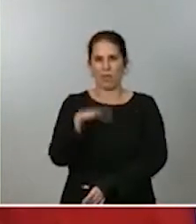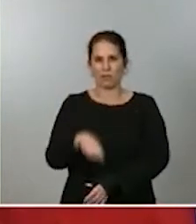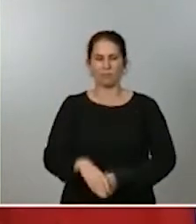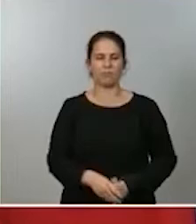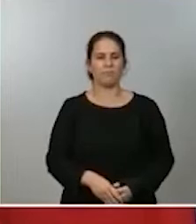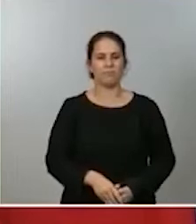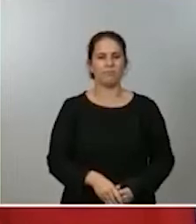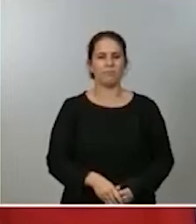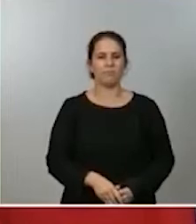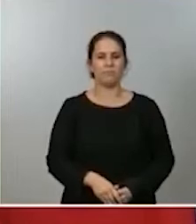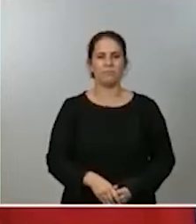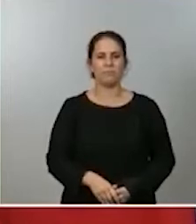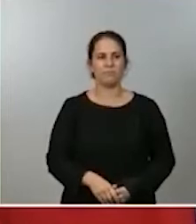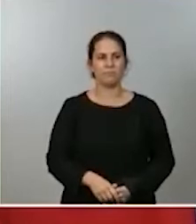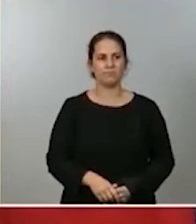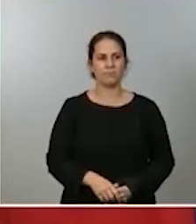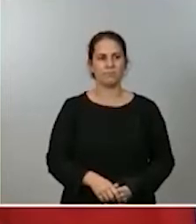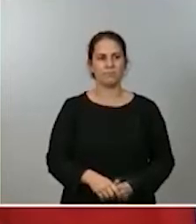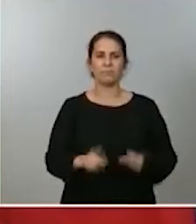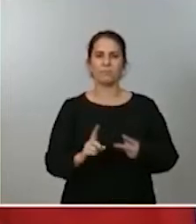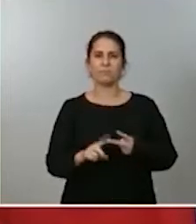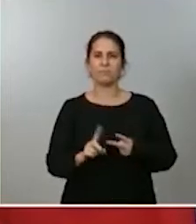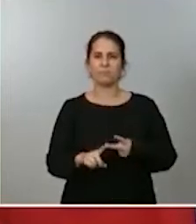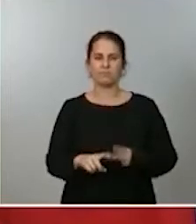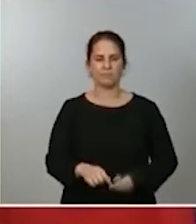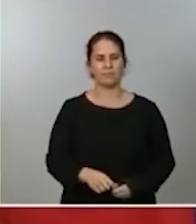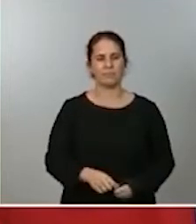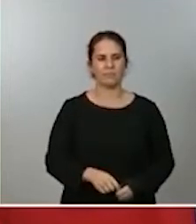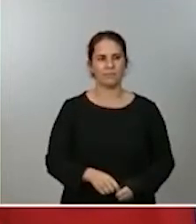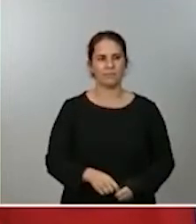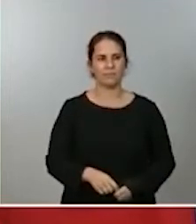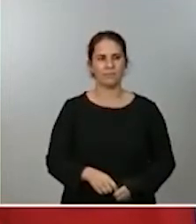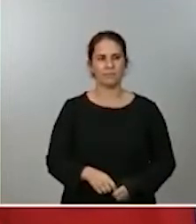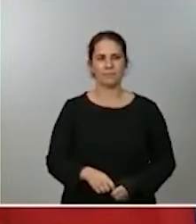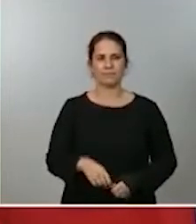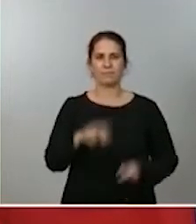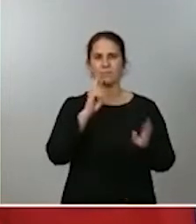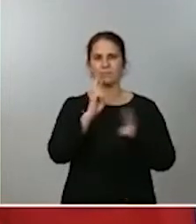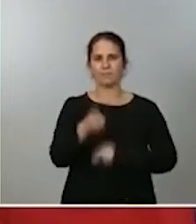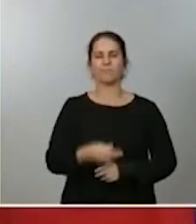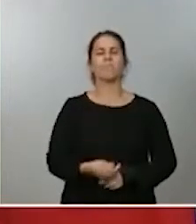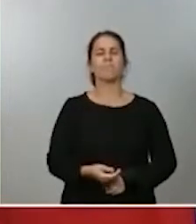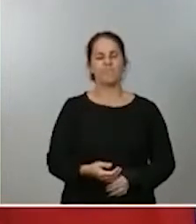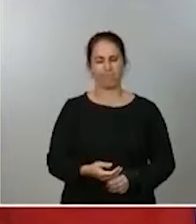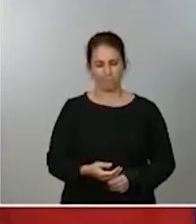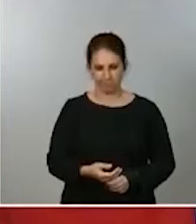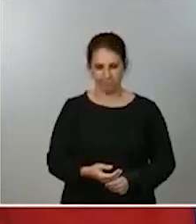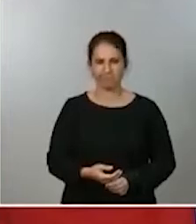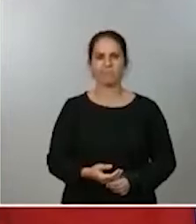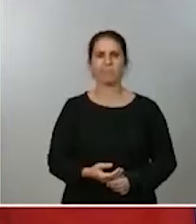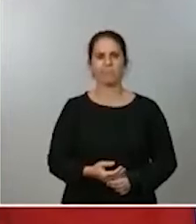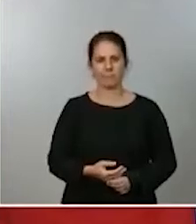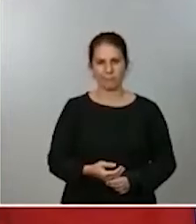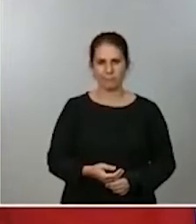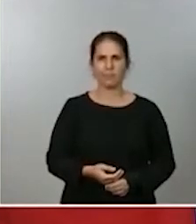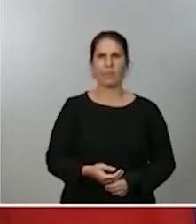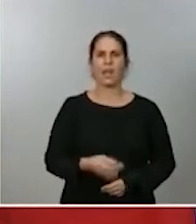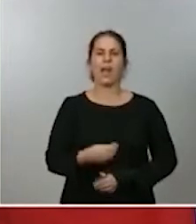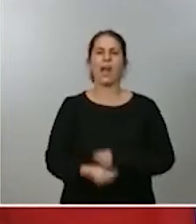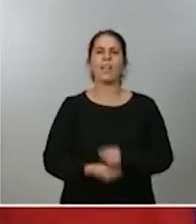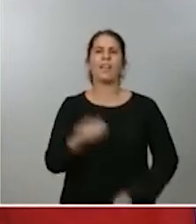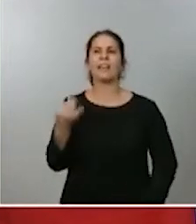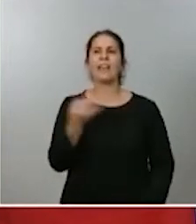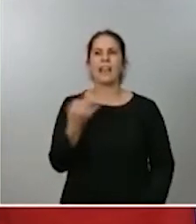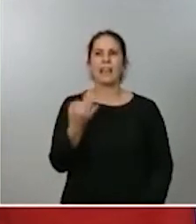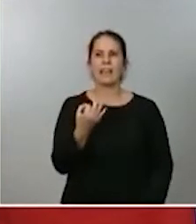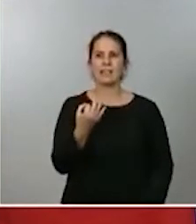en relación con la segunda cuestión decir que por supuesto lo que se hace es cumplir con esta máxima que el gobierno